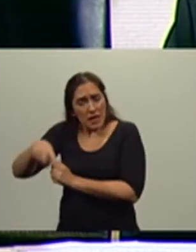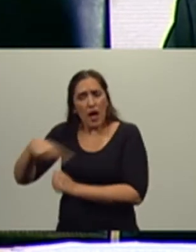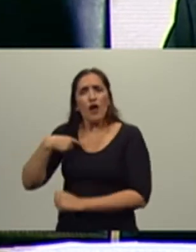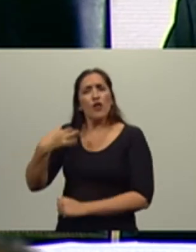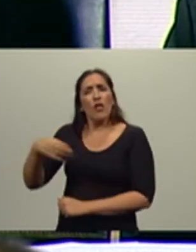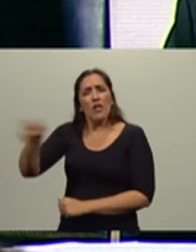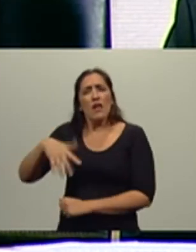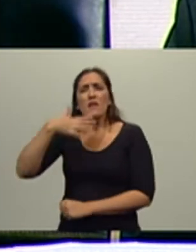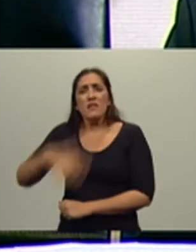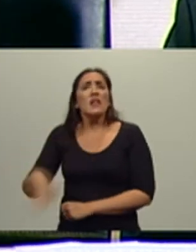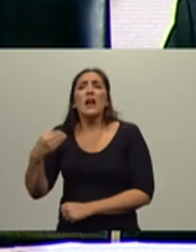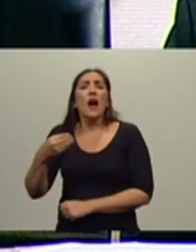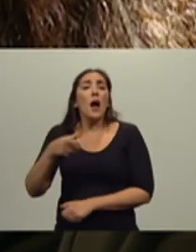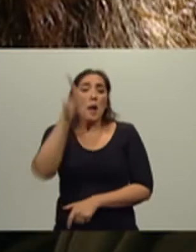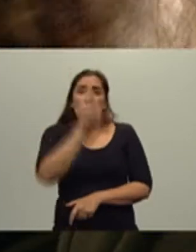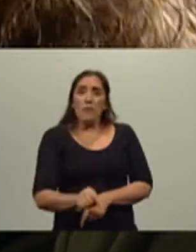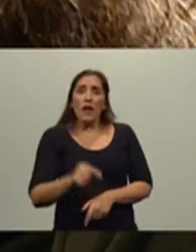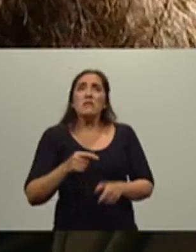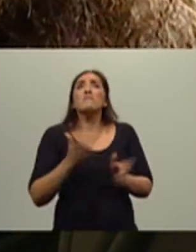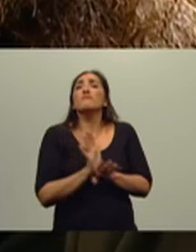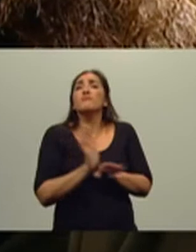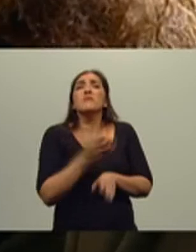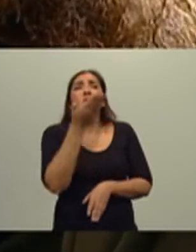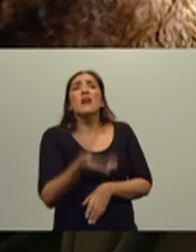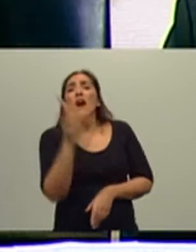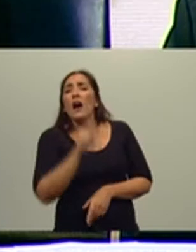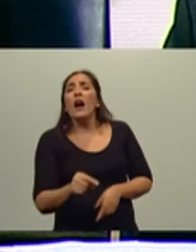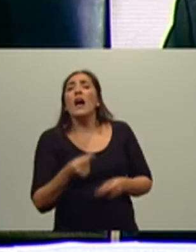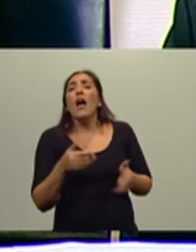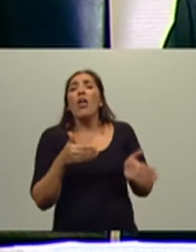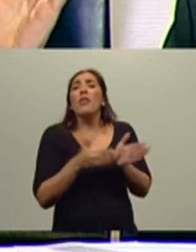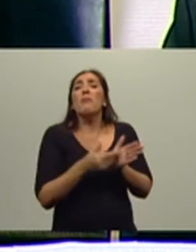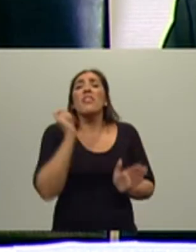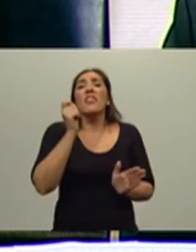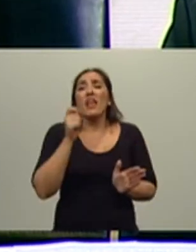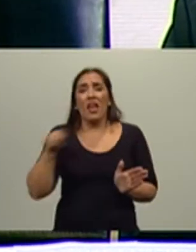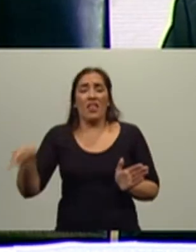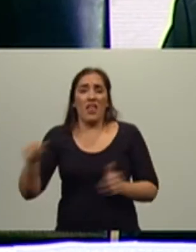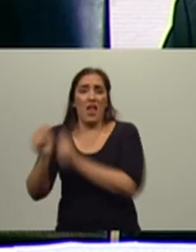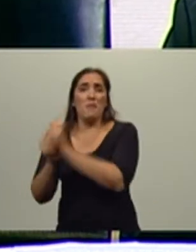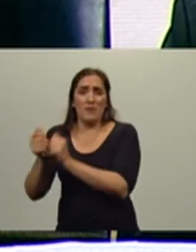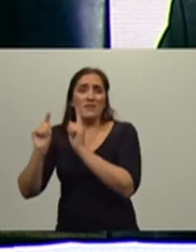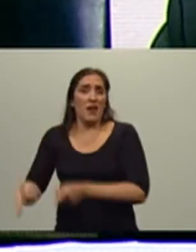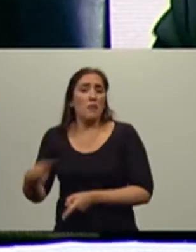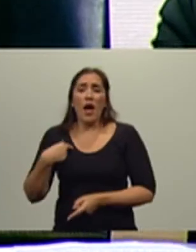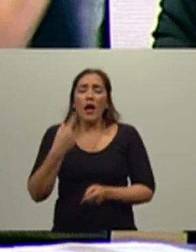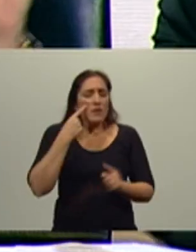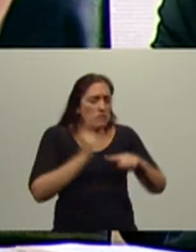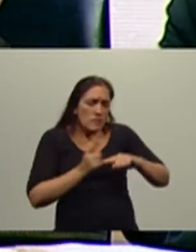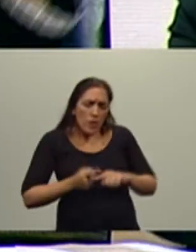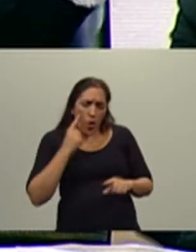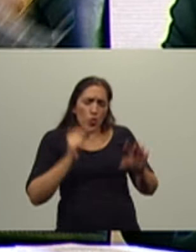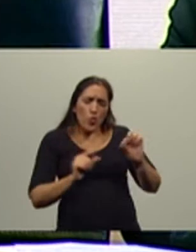está enganchada a la suerte de ellos. Y ahí están los números, ahí están los que me requieren y me demandan muchas veces